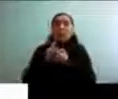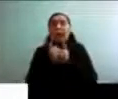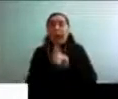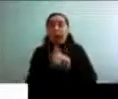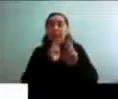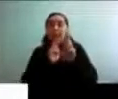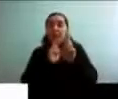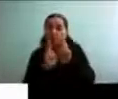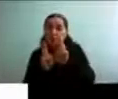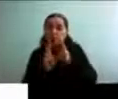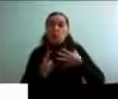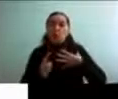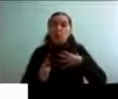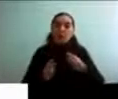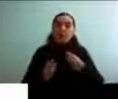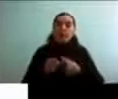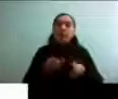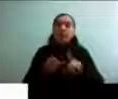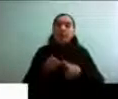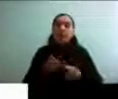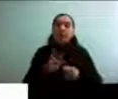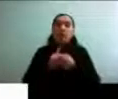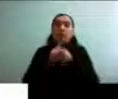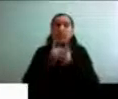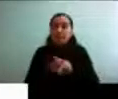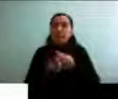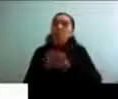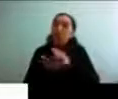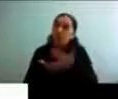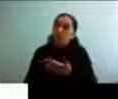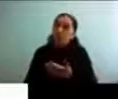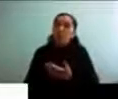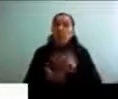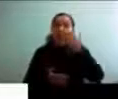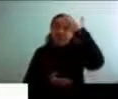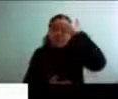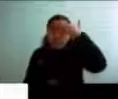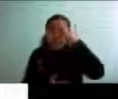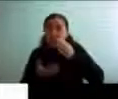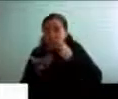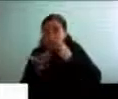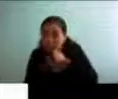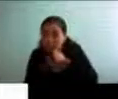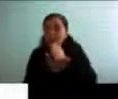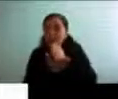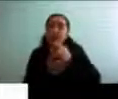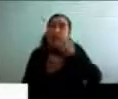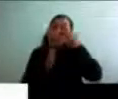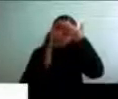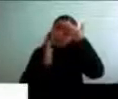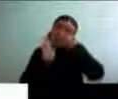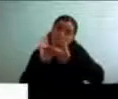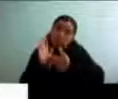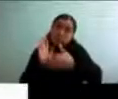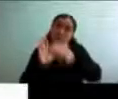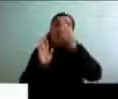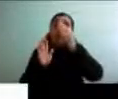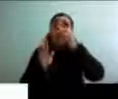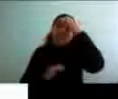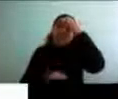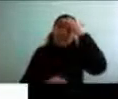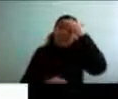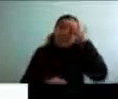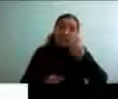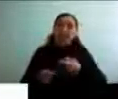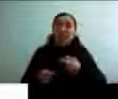hijos, los cambios en la salud, la aparición de enfermedades denominadas crónicas, ¿no? O enfermedades